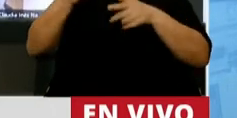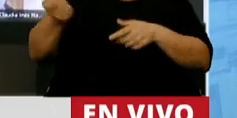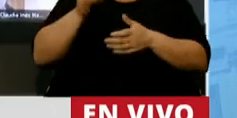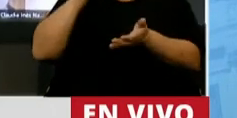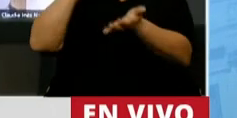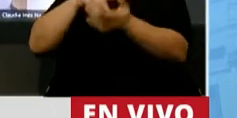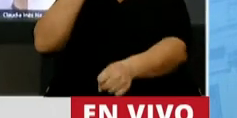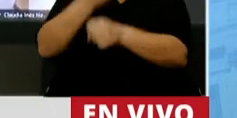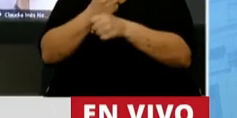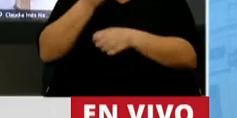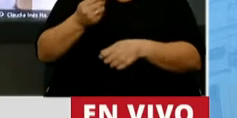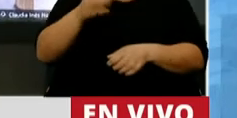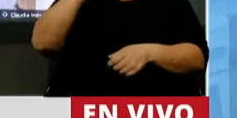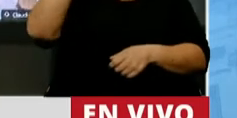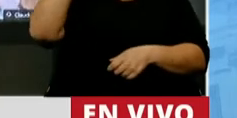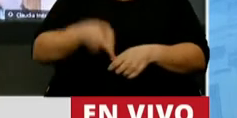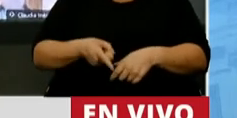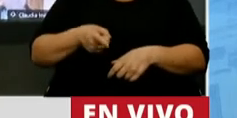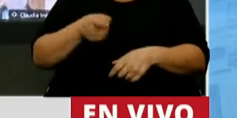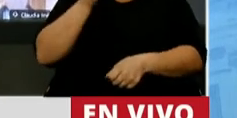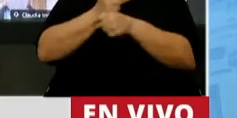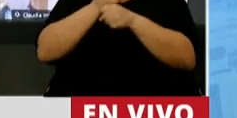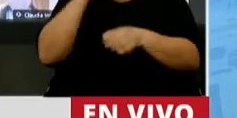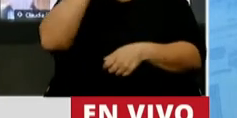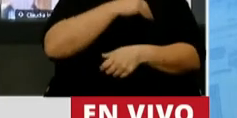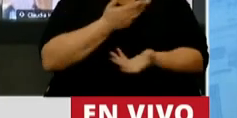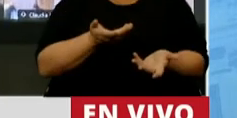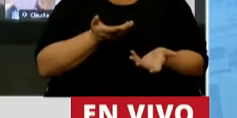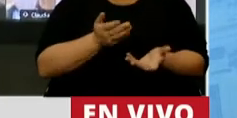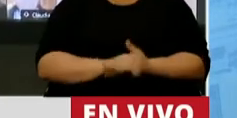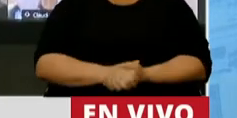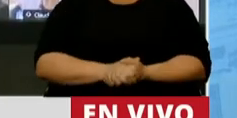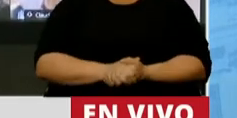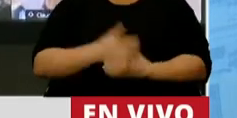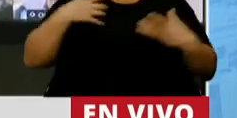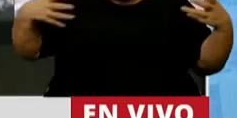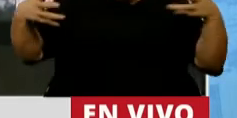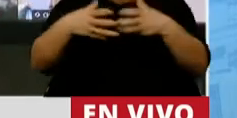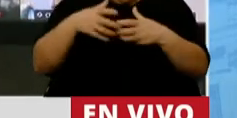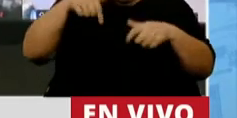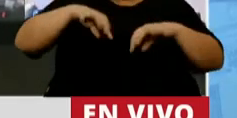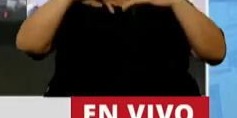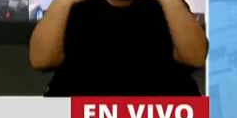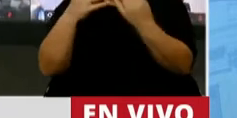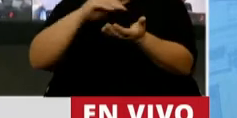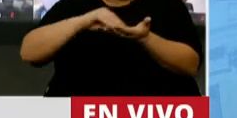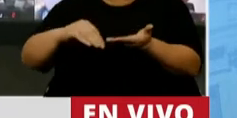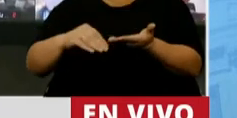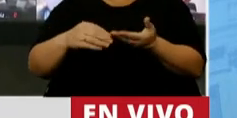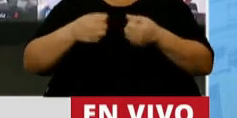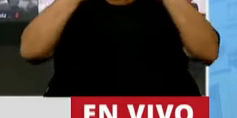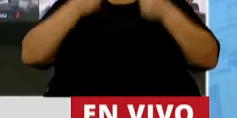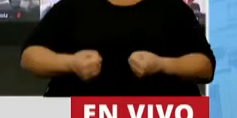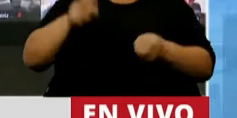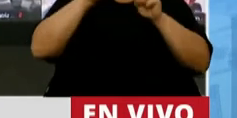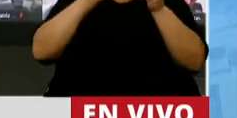intocables en un país con 50% de la fuerza laboral en negro. Juntémonos en este recinto y con valor